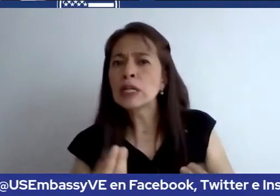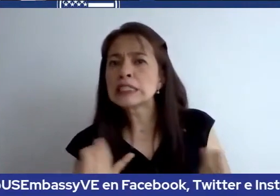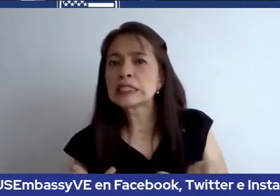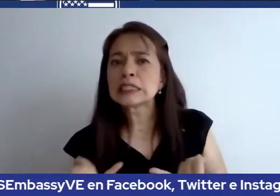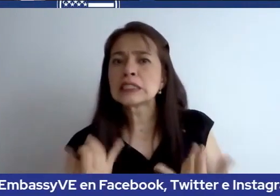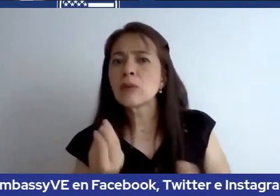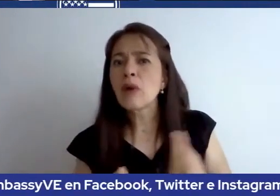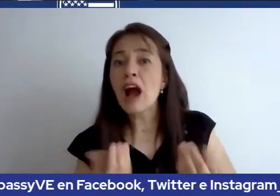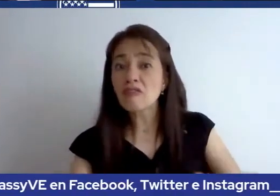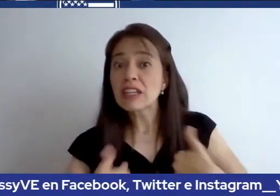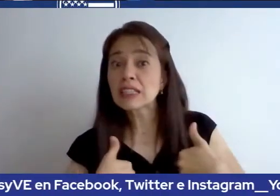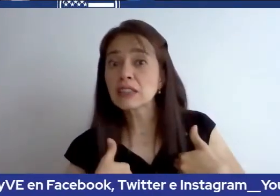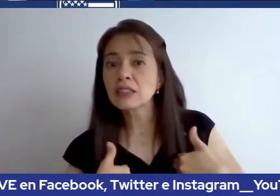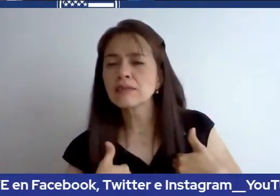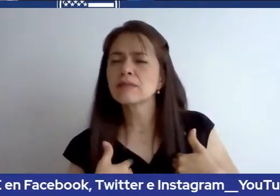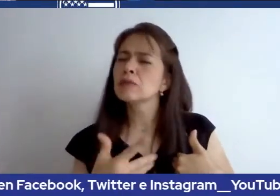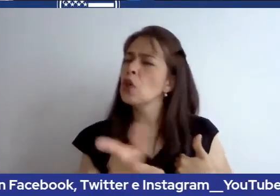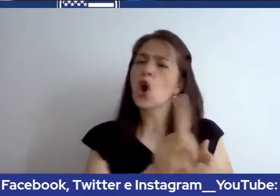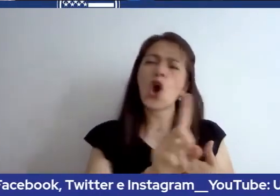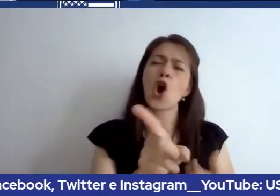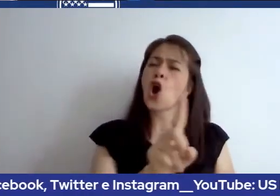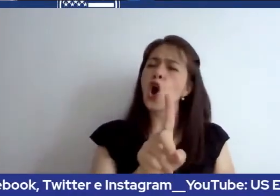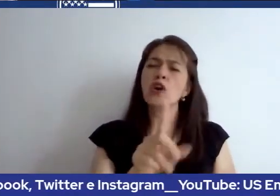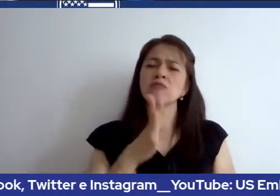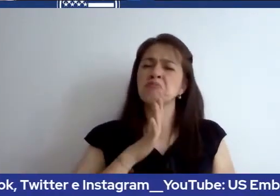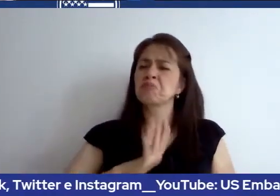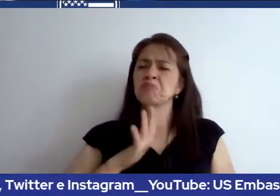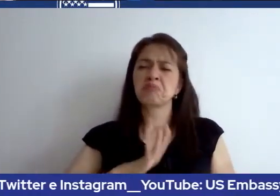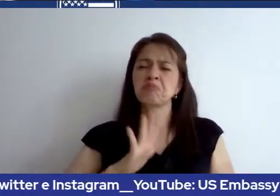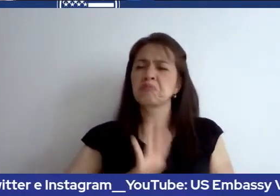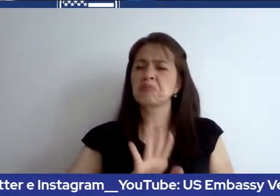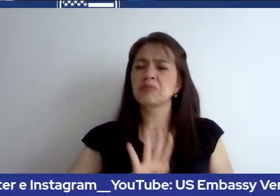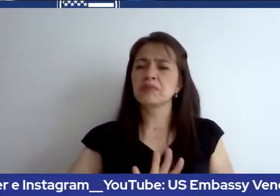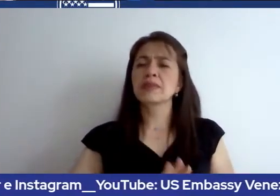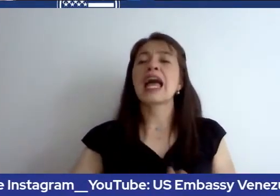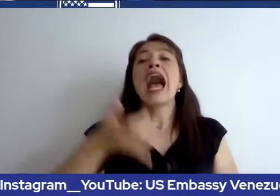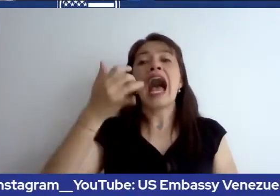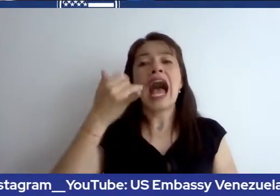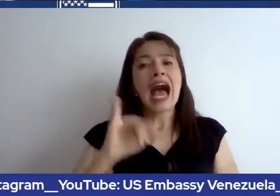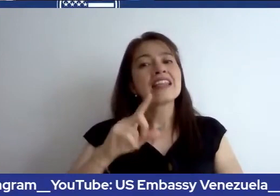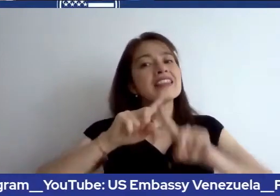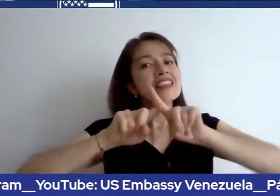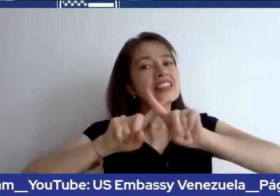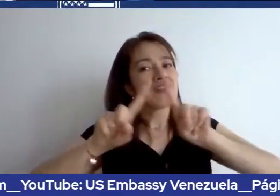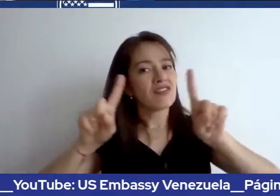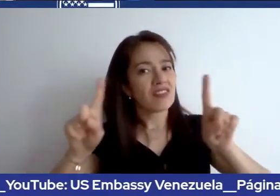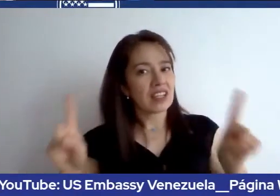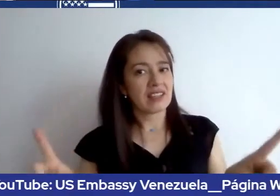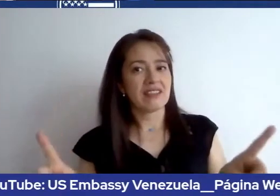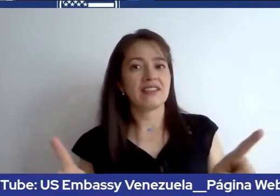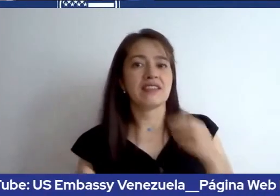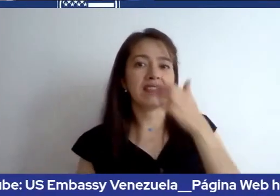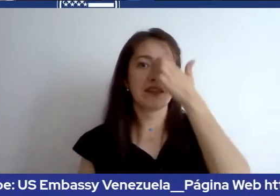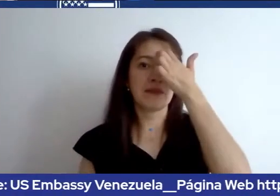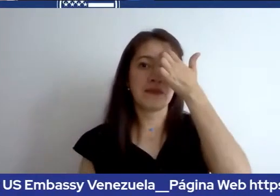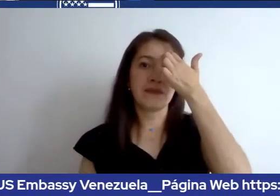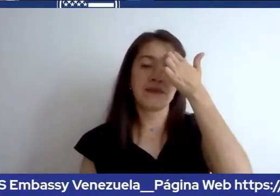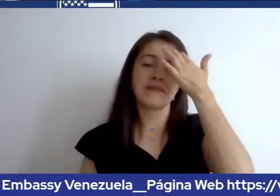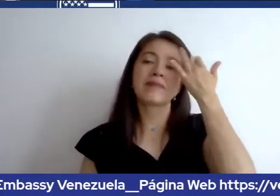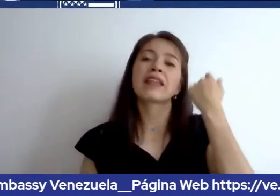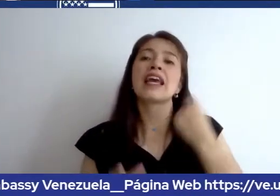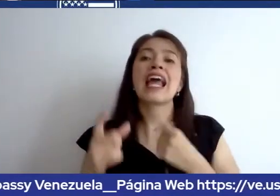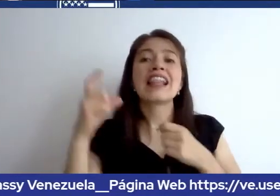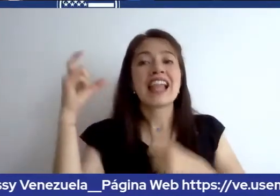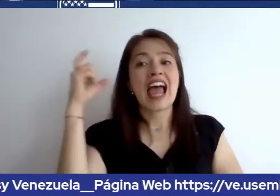No, necesariamente. Hay una diferencia entre la